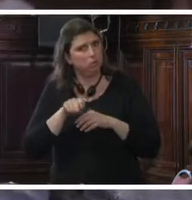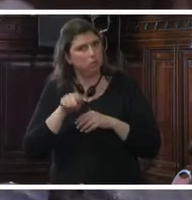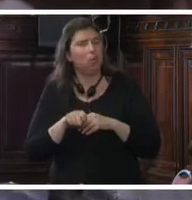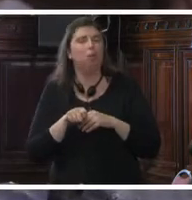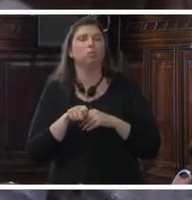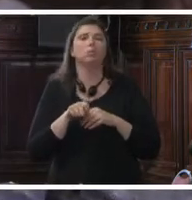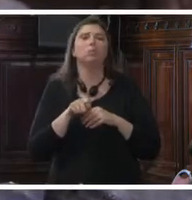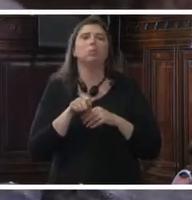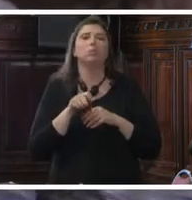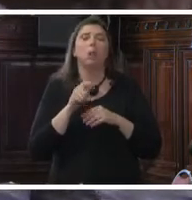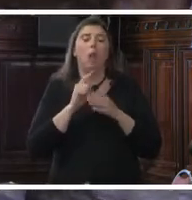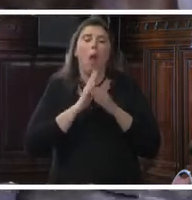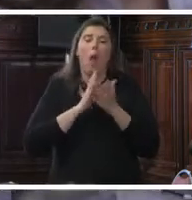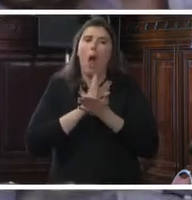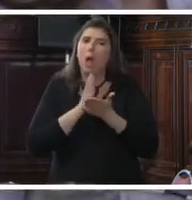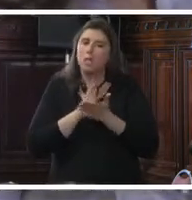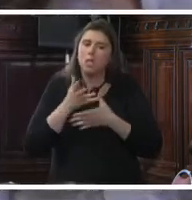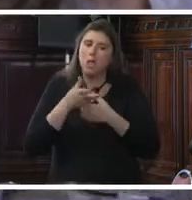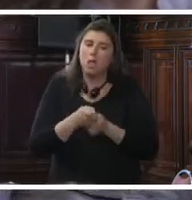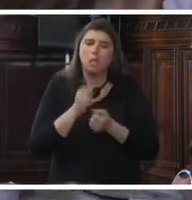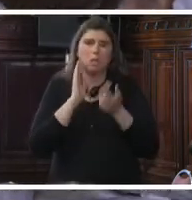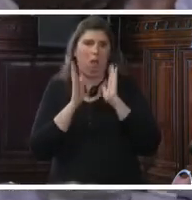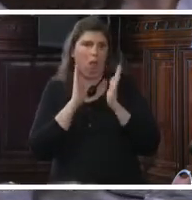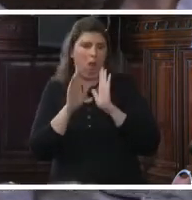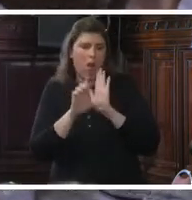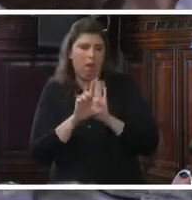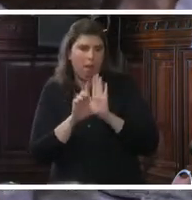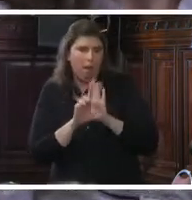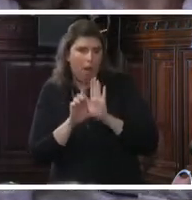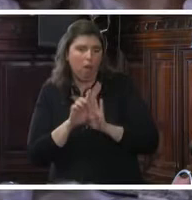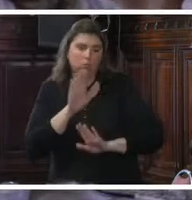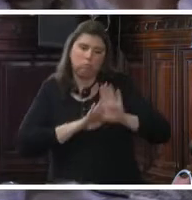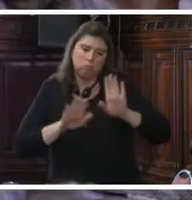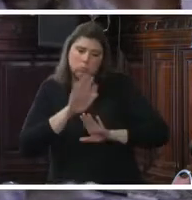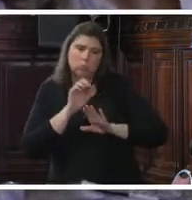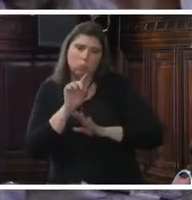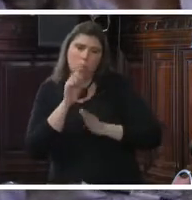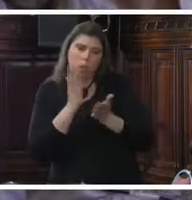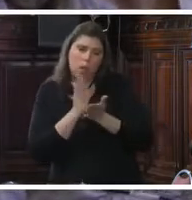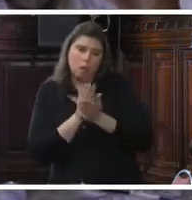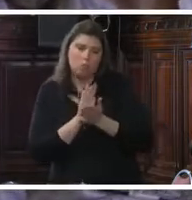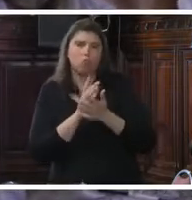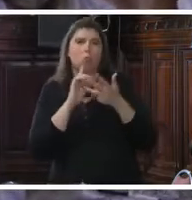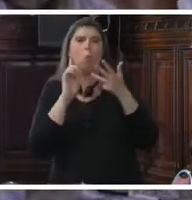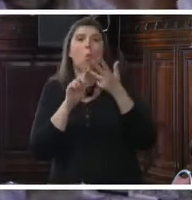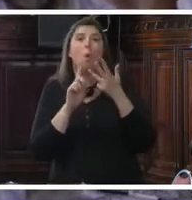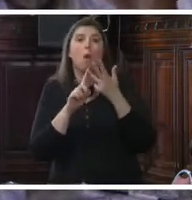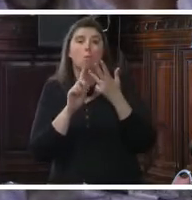revictimización con asistencia legal y una adecuada reparación de los derechos de las víctimas. Cuatro,